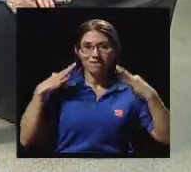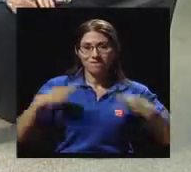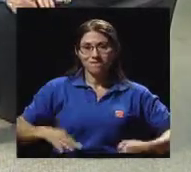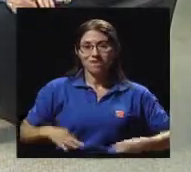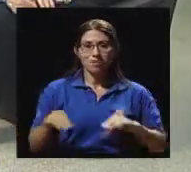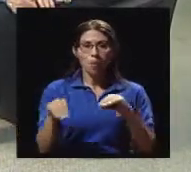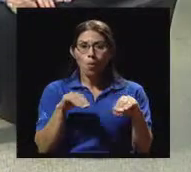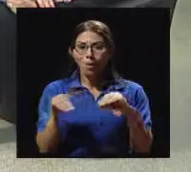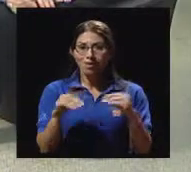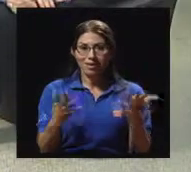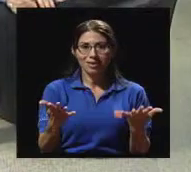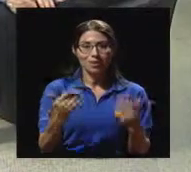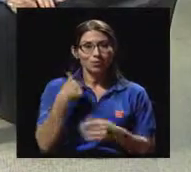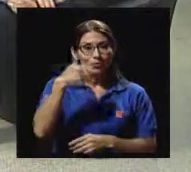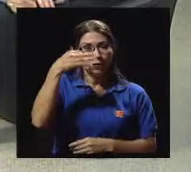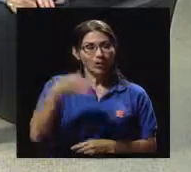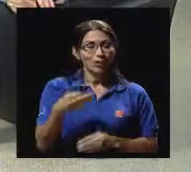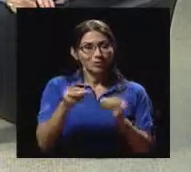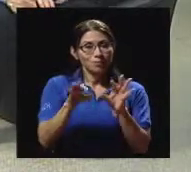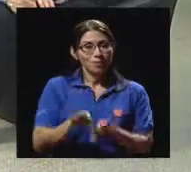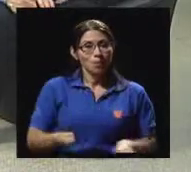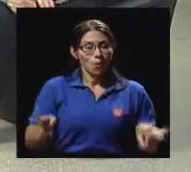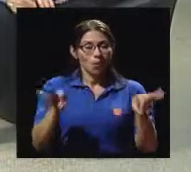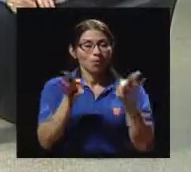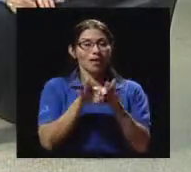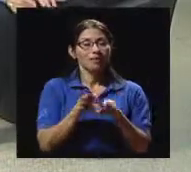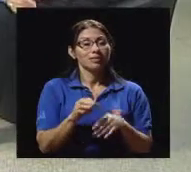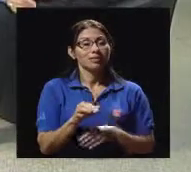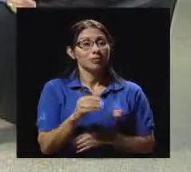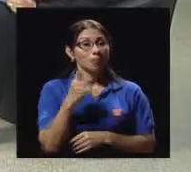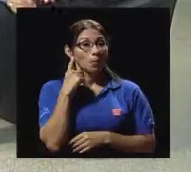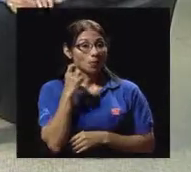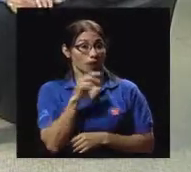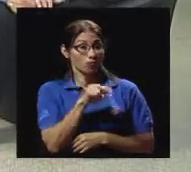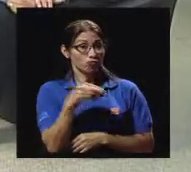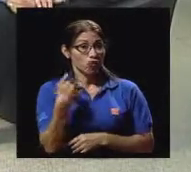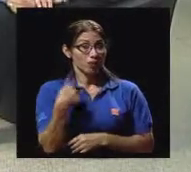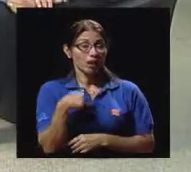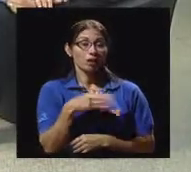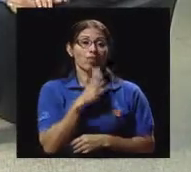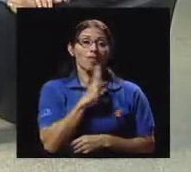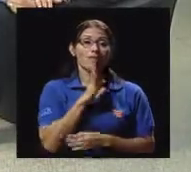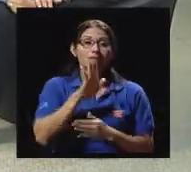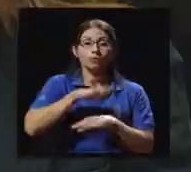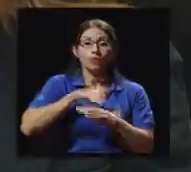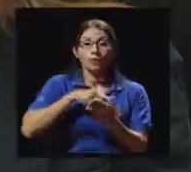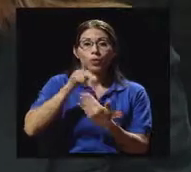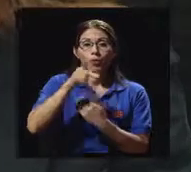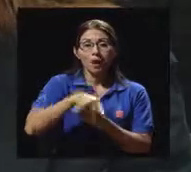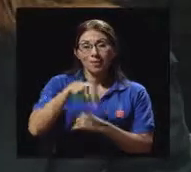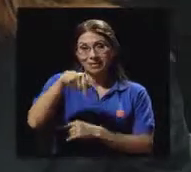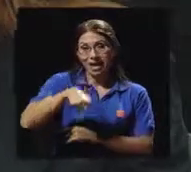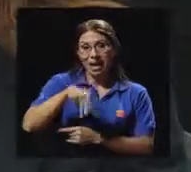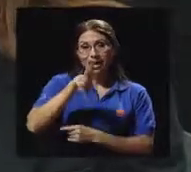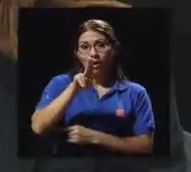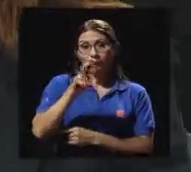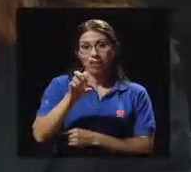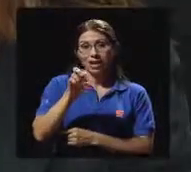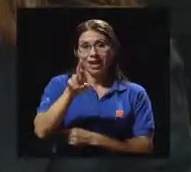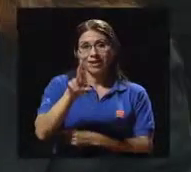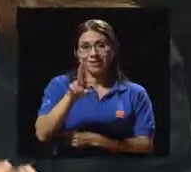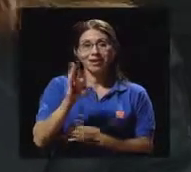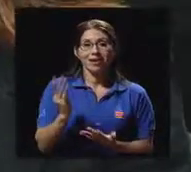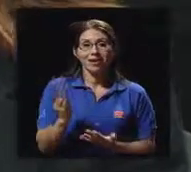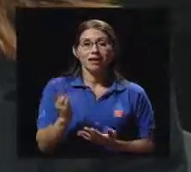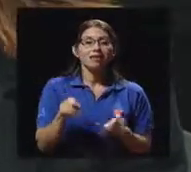este movimiento y Milagro. Y yo creo que es importante, Pablo nos mencionaba sobre los programas que hay aquí en la UCR y también qué